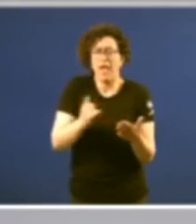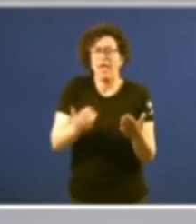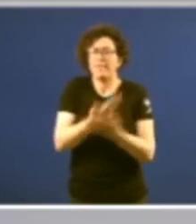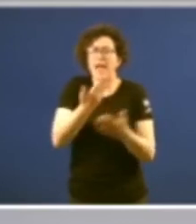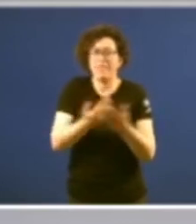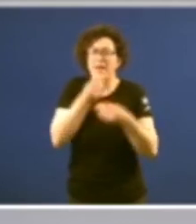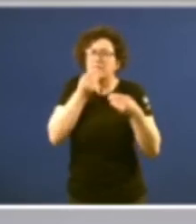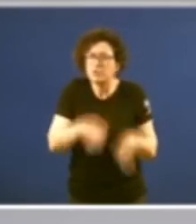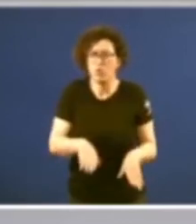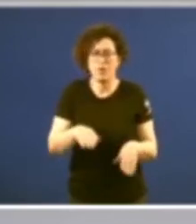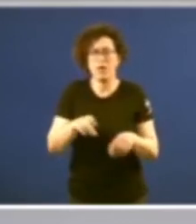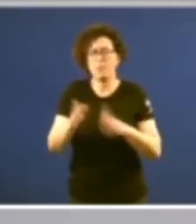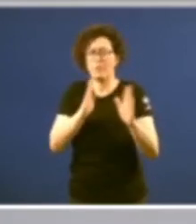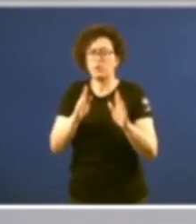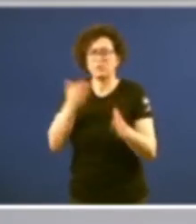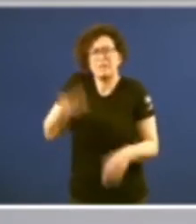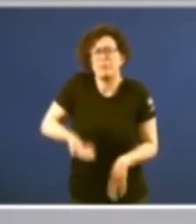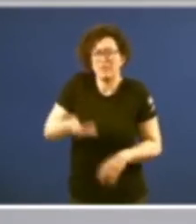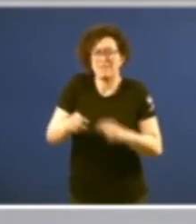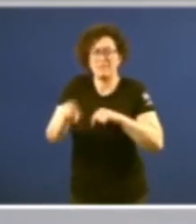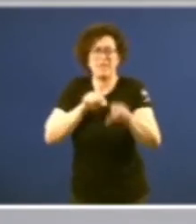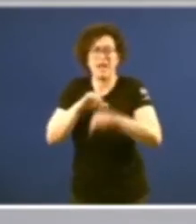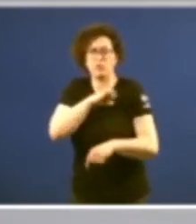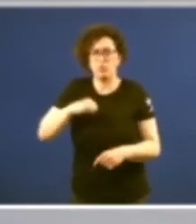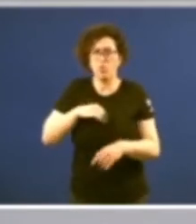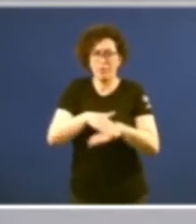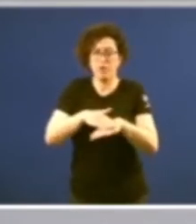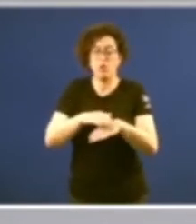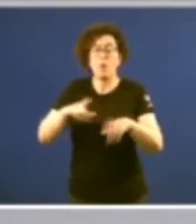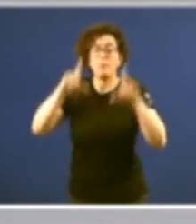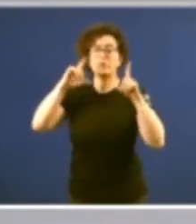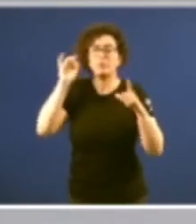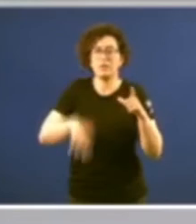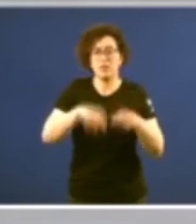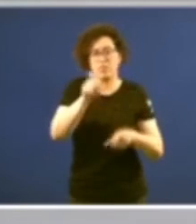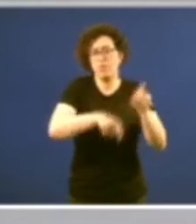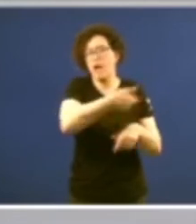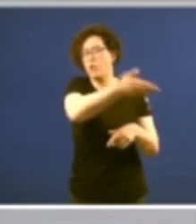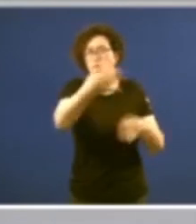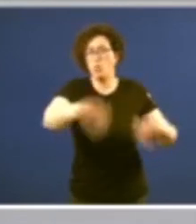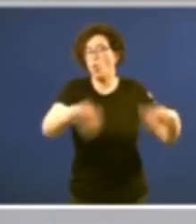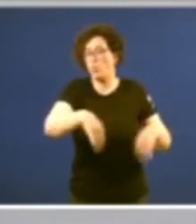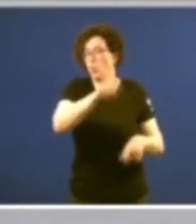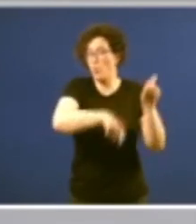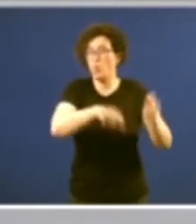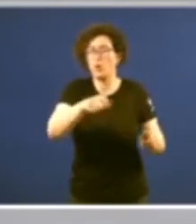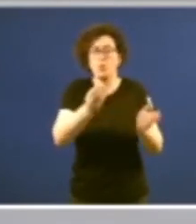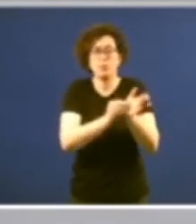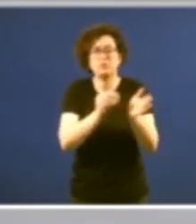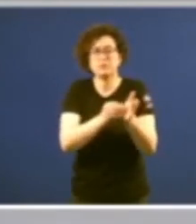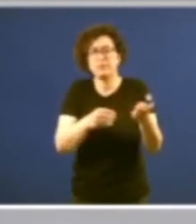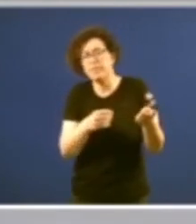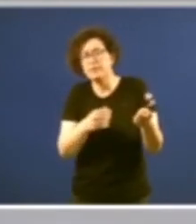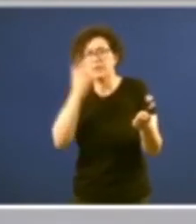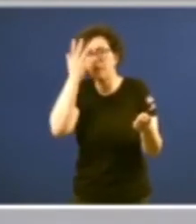decisivos do autogoverno dándole protagonismo a esa ciudadanía comun que en ocasión é preterida